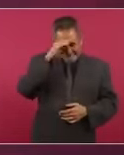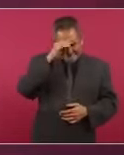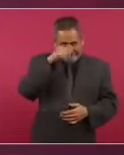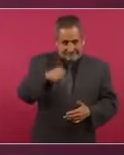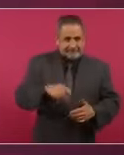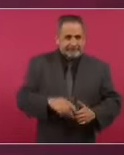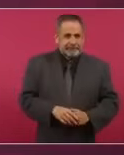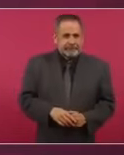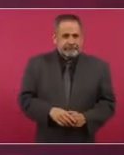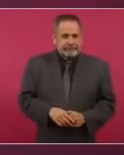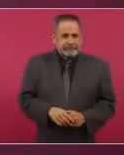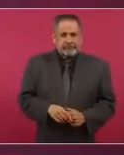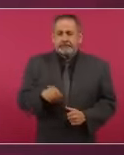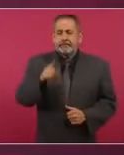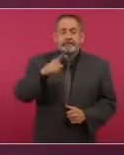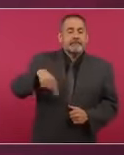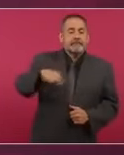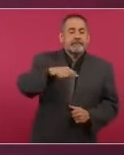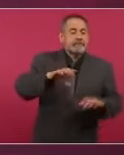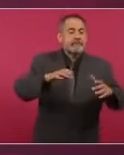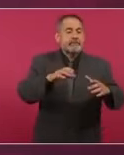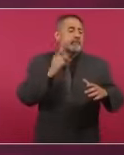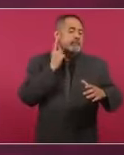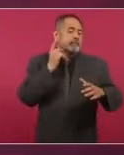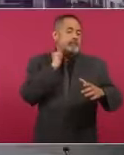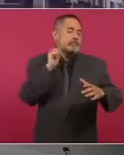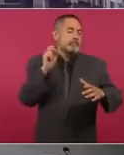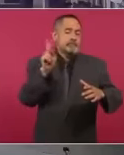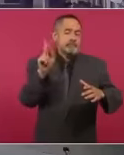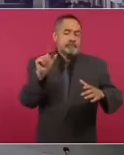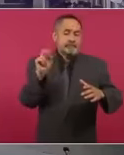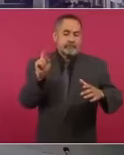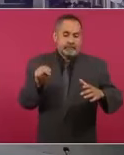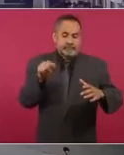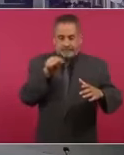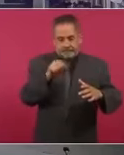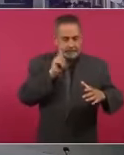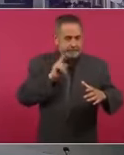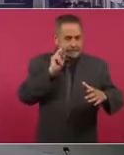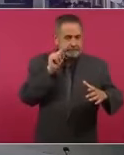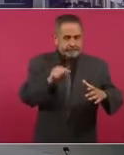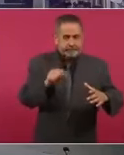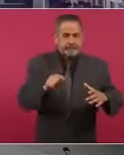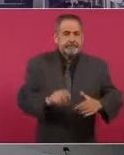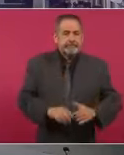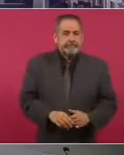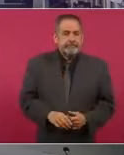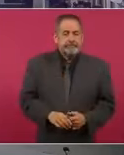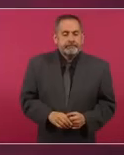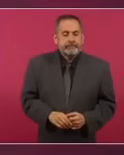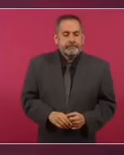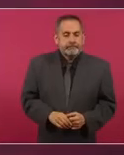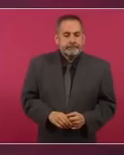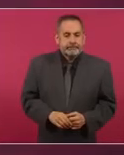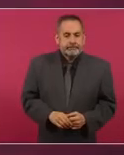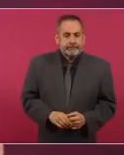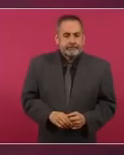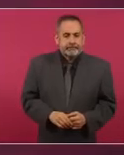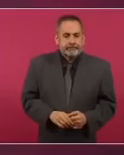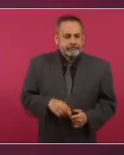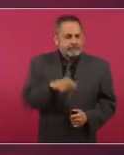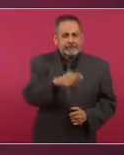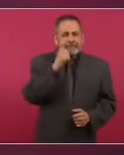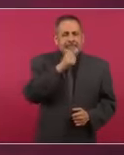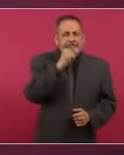a los legisladores del PAN, el que se dirige a